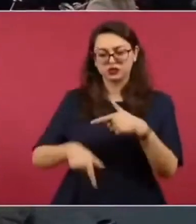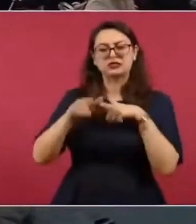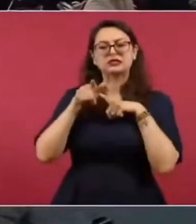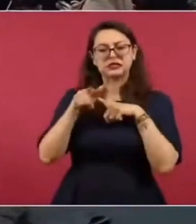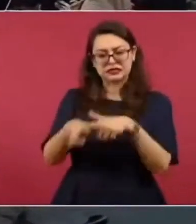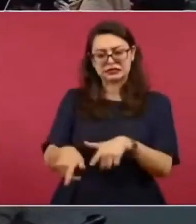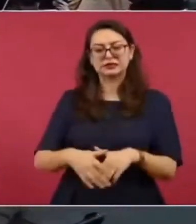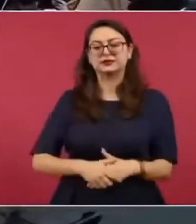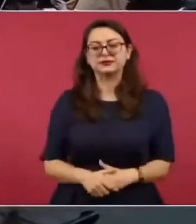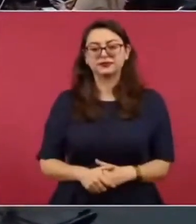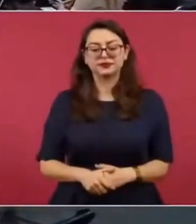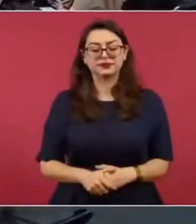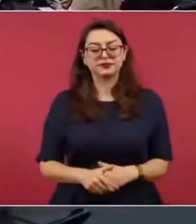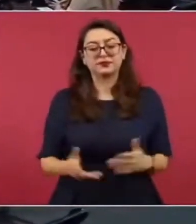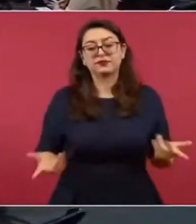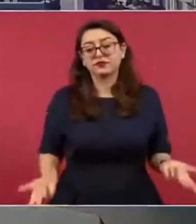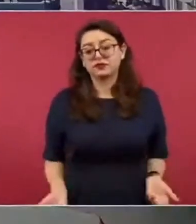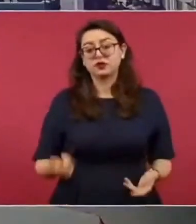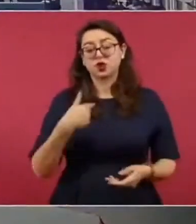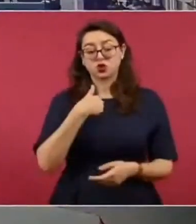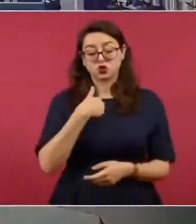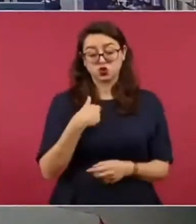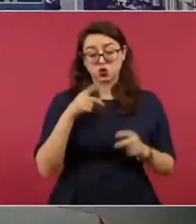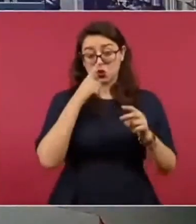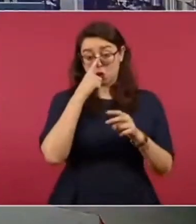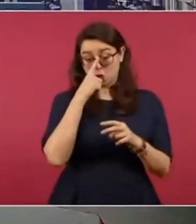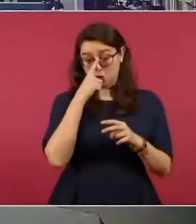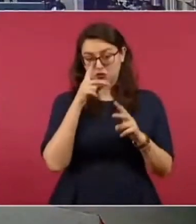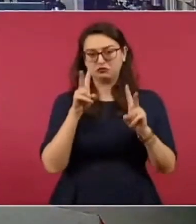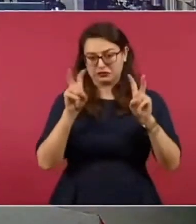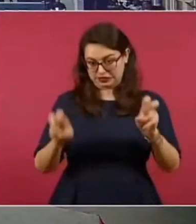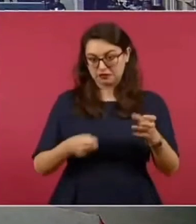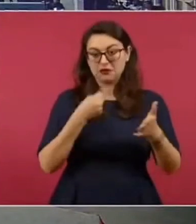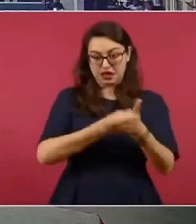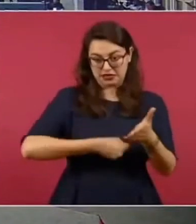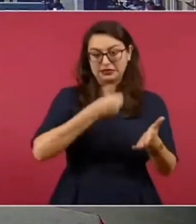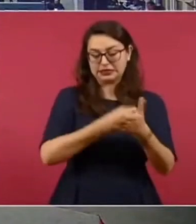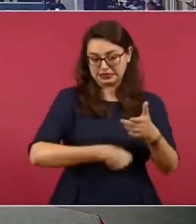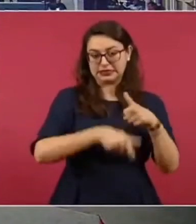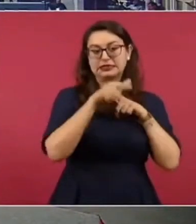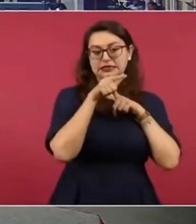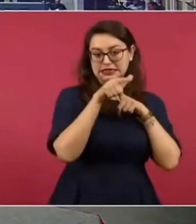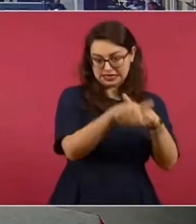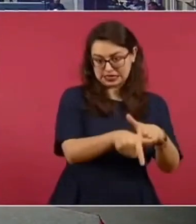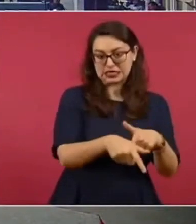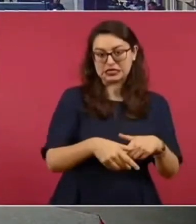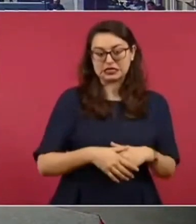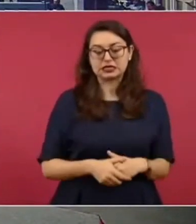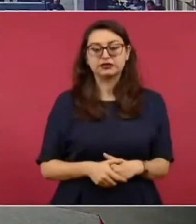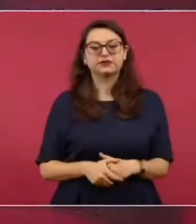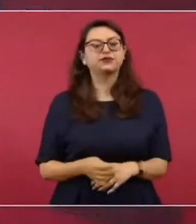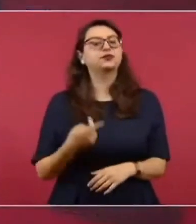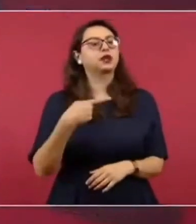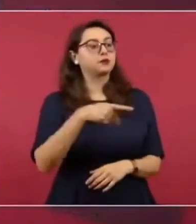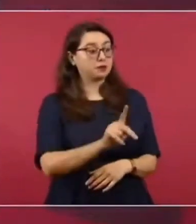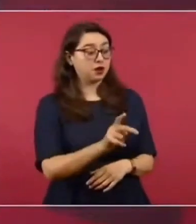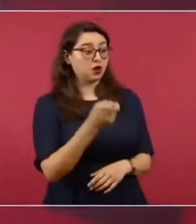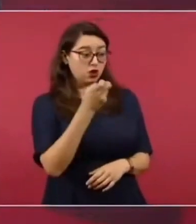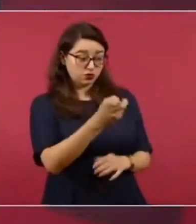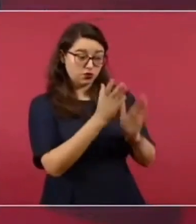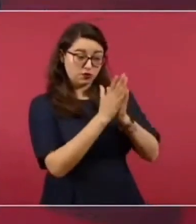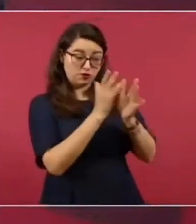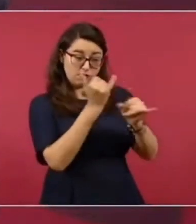cosa, no que cambie yo de página ni de tema, porque voy a seguir insistiendo. Pero esto con Jesús